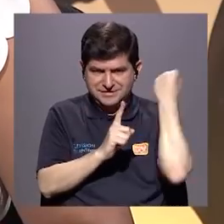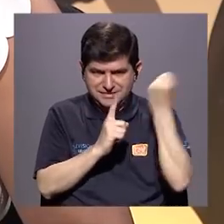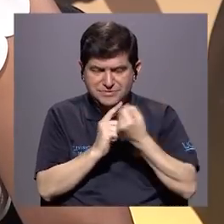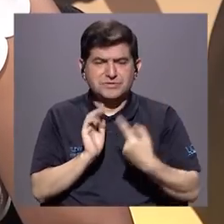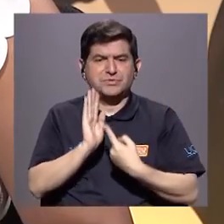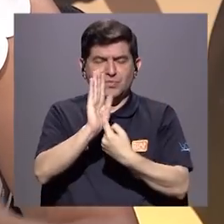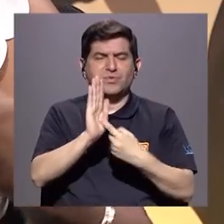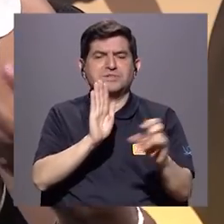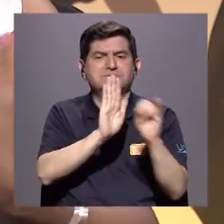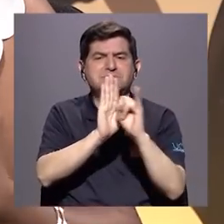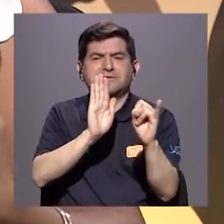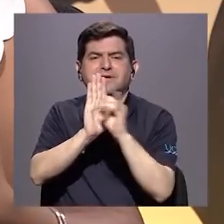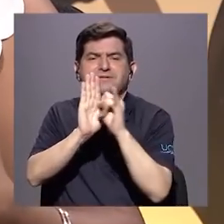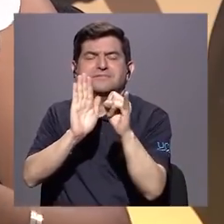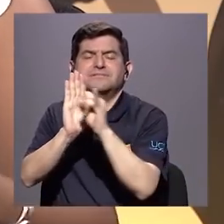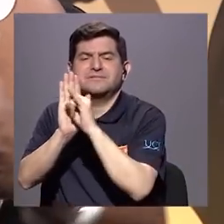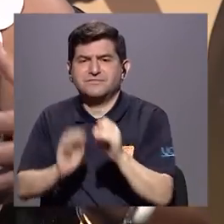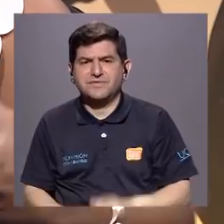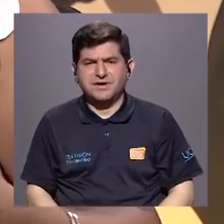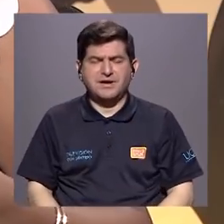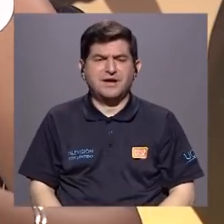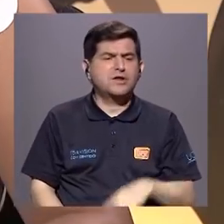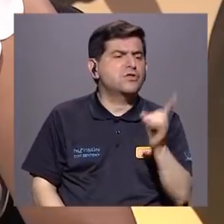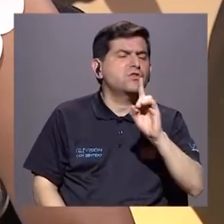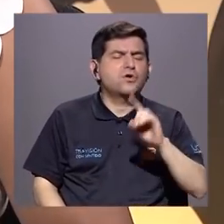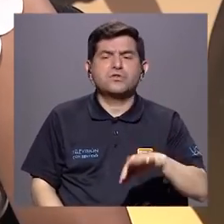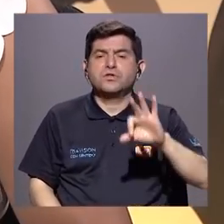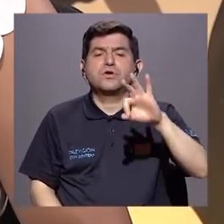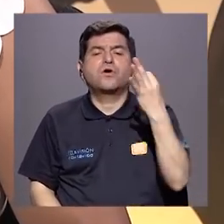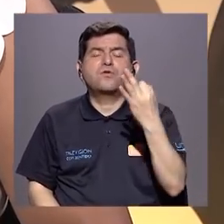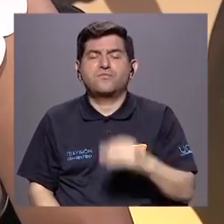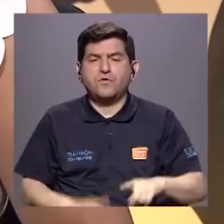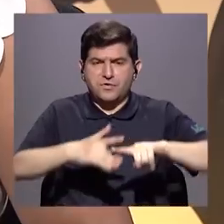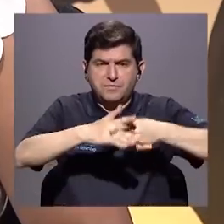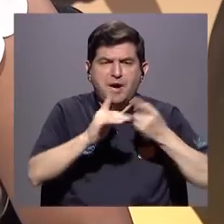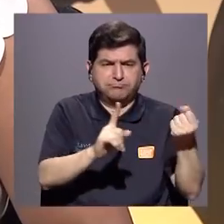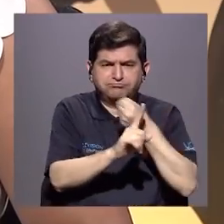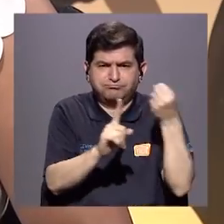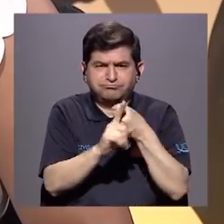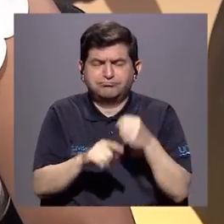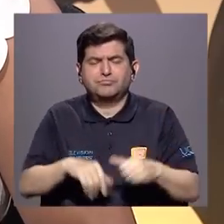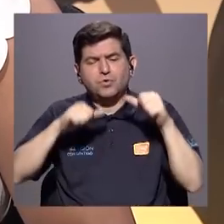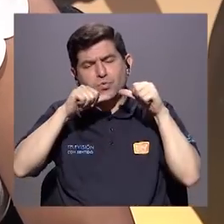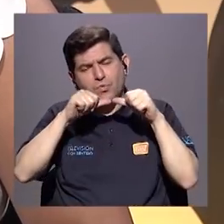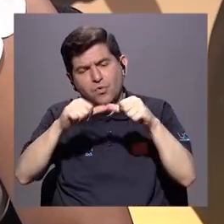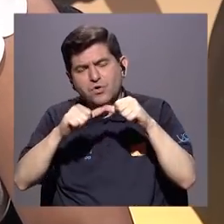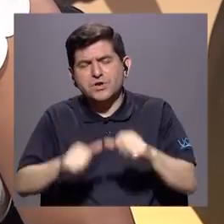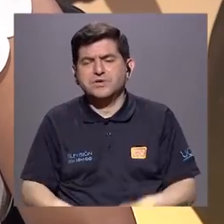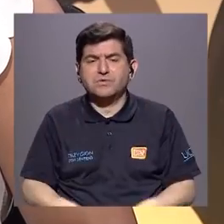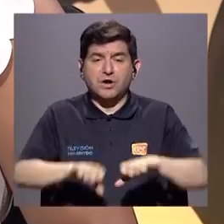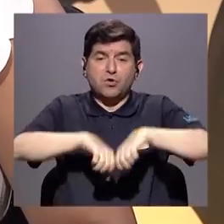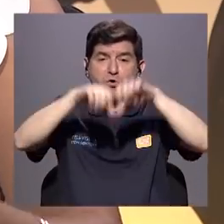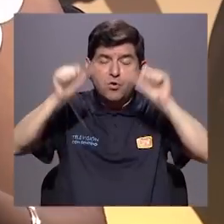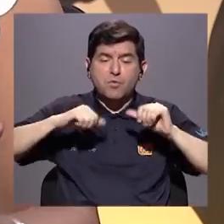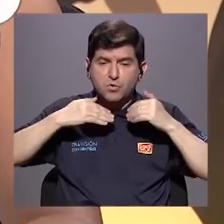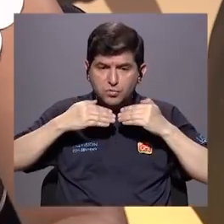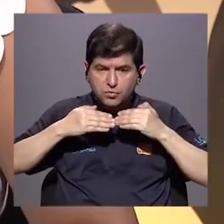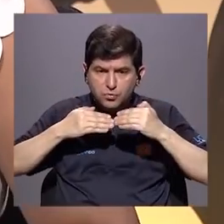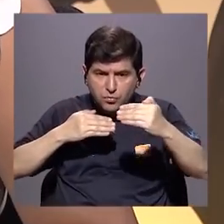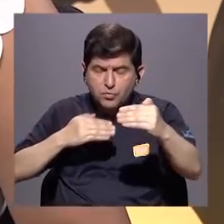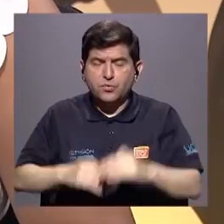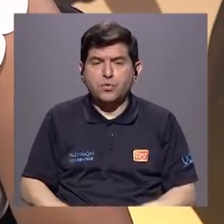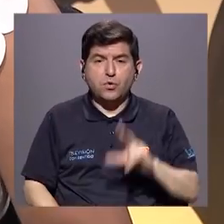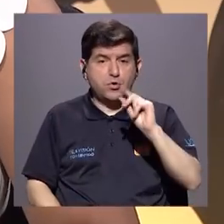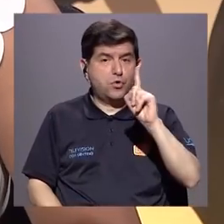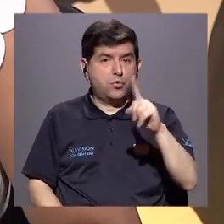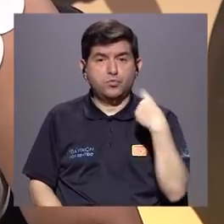nos ayudan es a identificar de dónde y de qué formas es que se gesta esta violencia continuada, sistemática, que no hace a